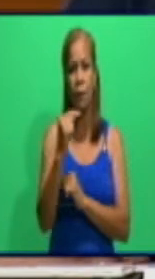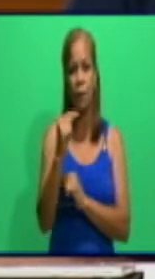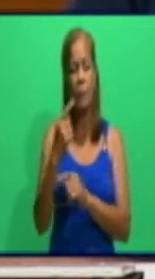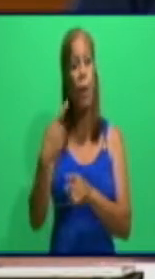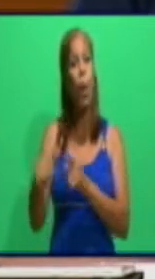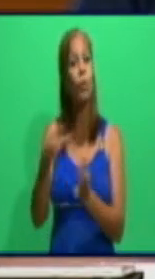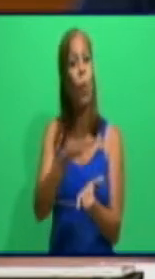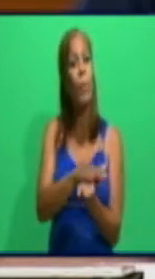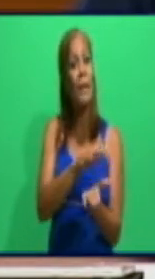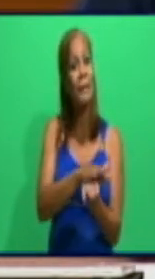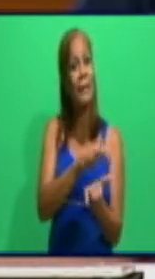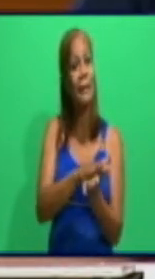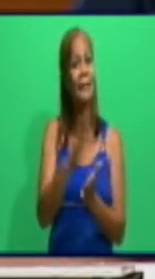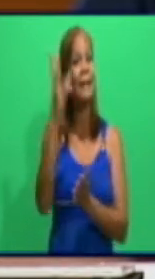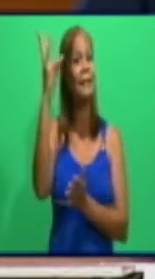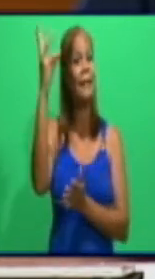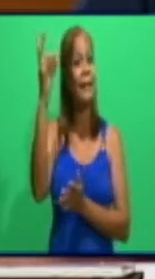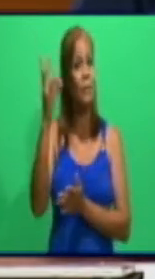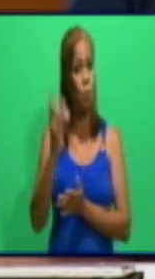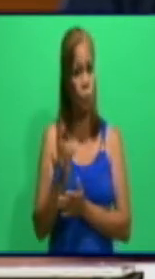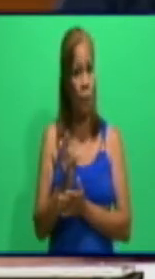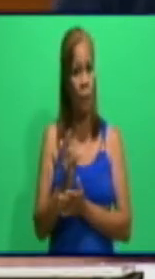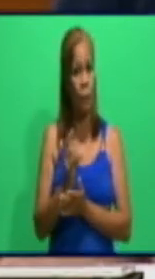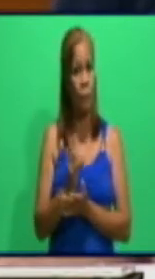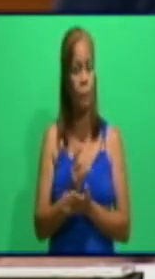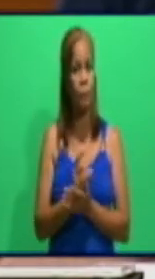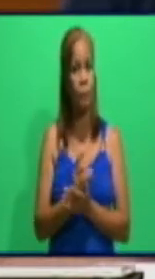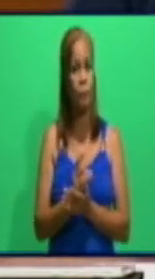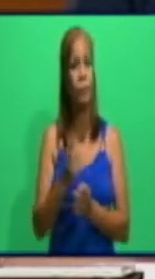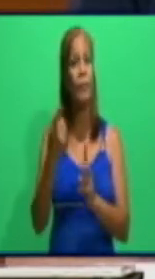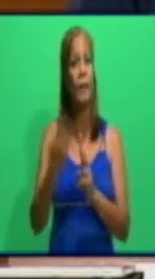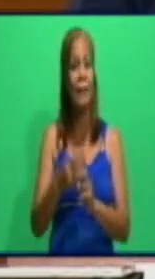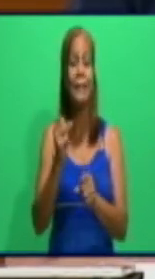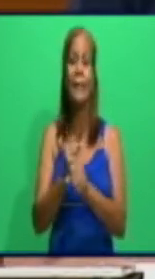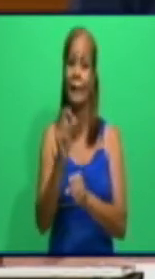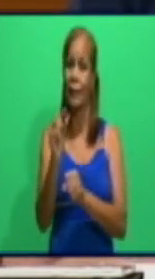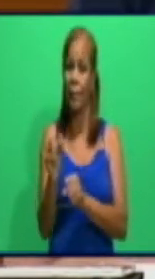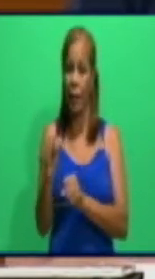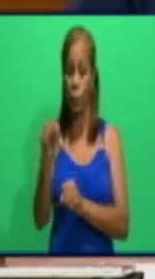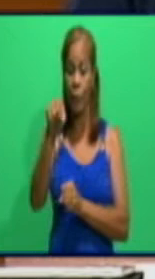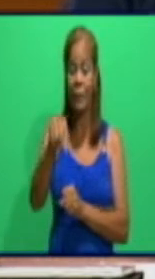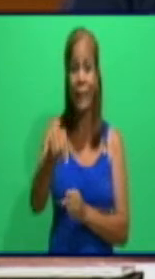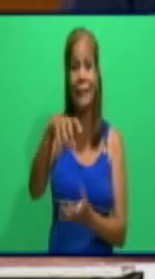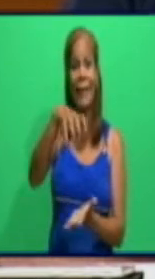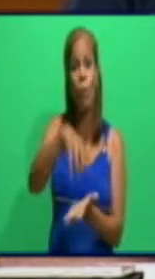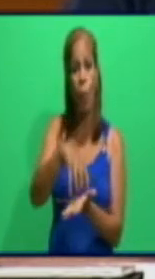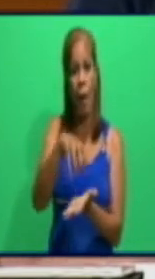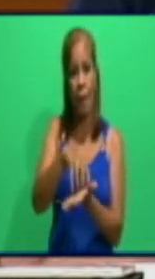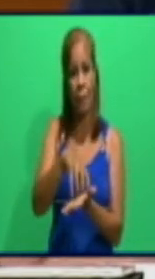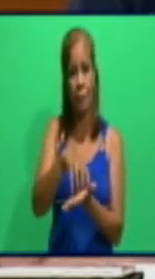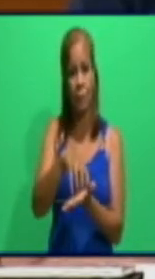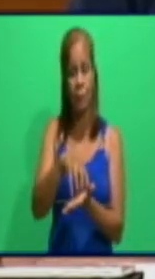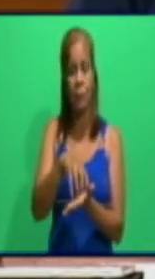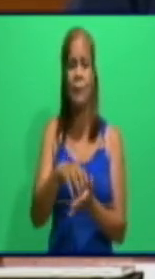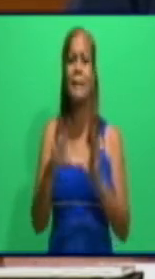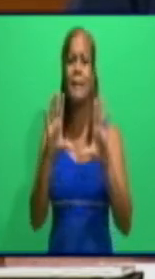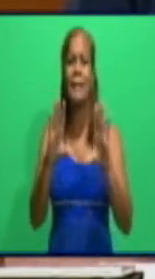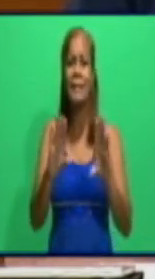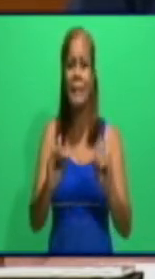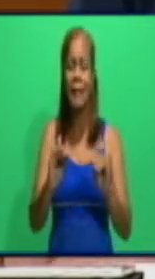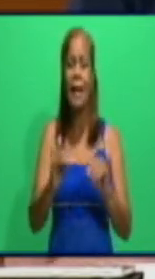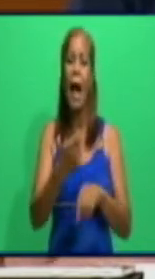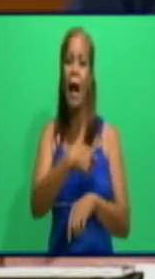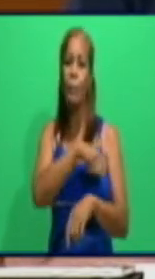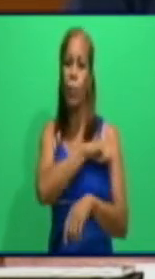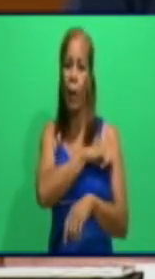de resultados, pero ahí se estudió un gran número de pacientes y de trabajadores de esta sala. Transmitirle al pueblo que deben de